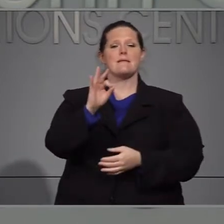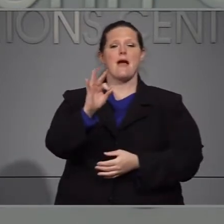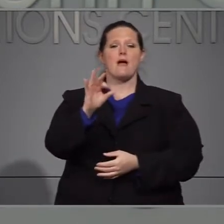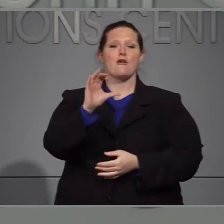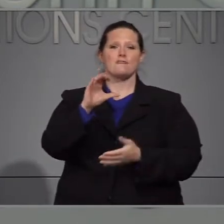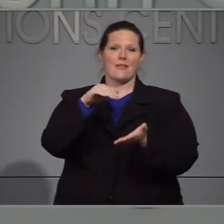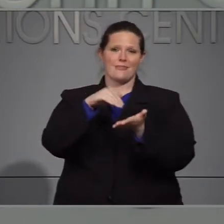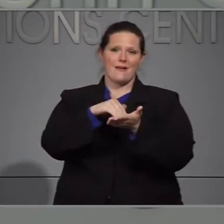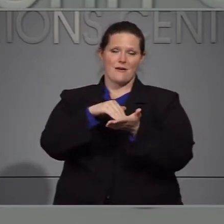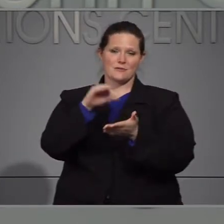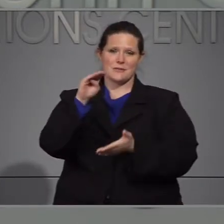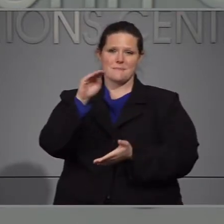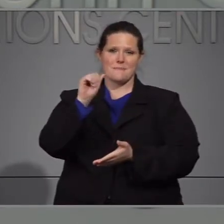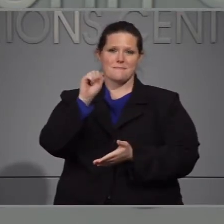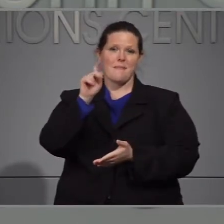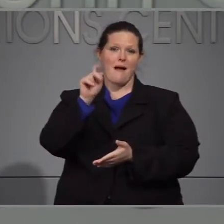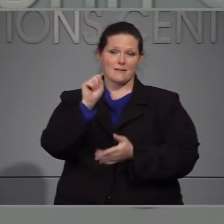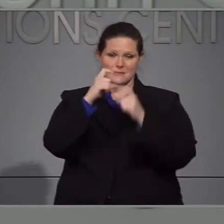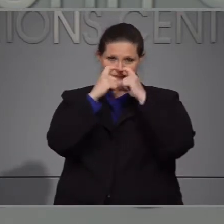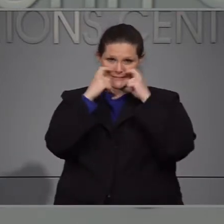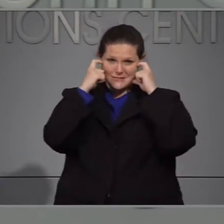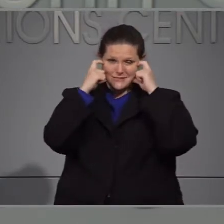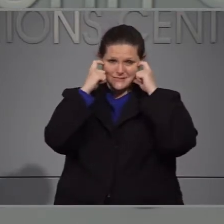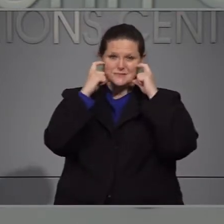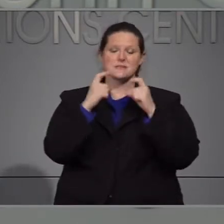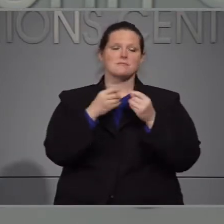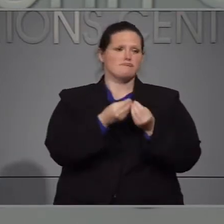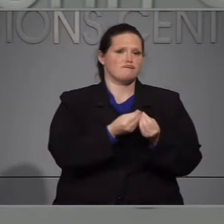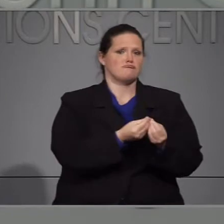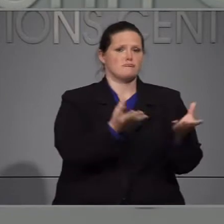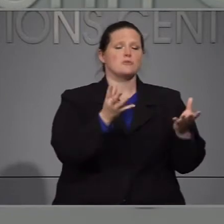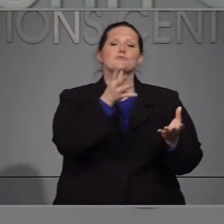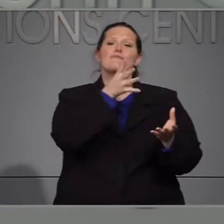otros insumos a trabajadores agrícolas en todo el estado.